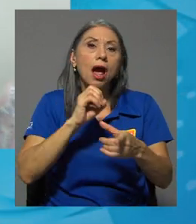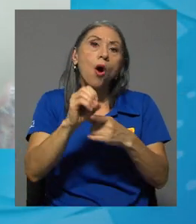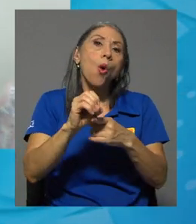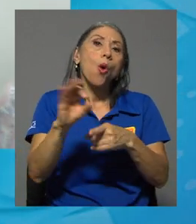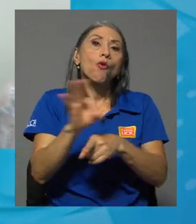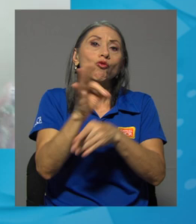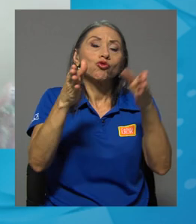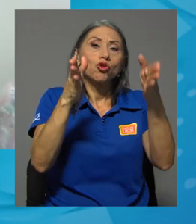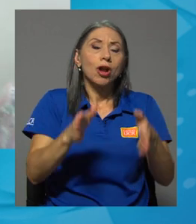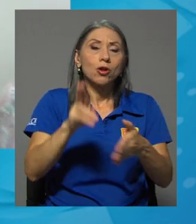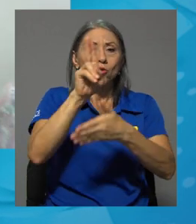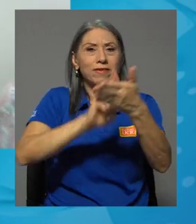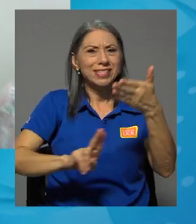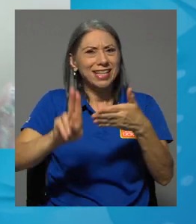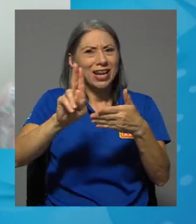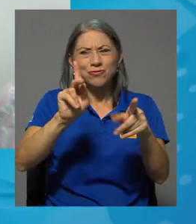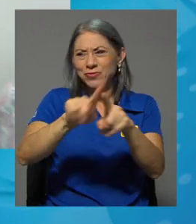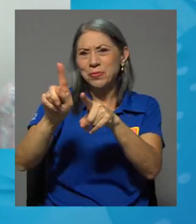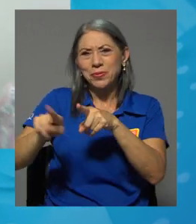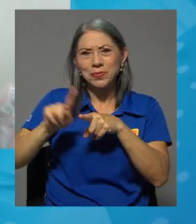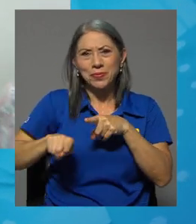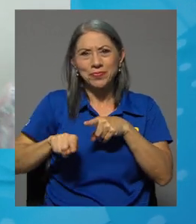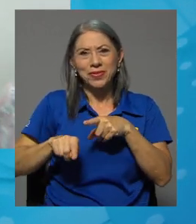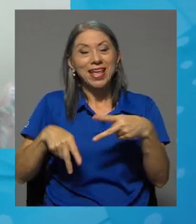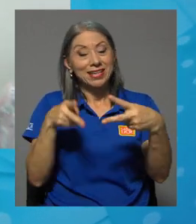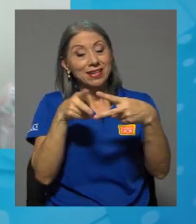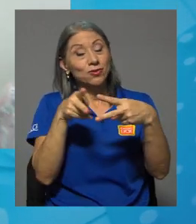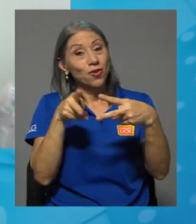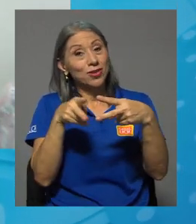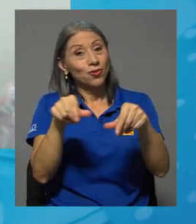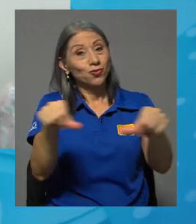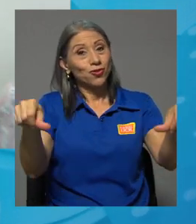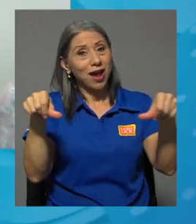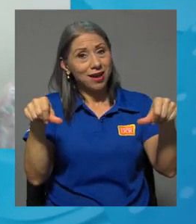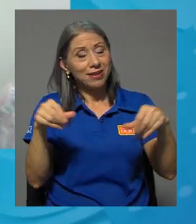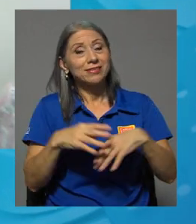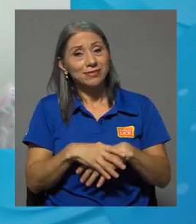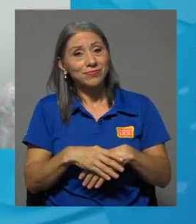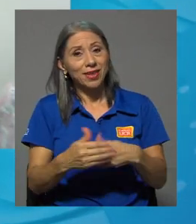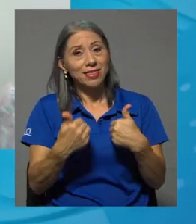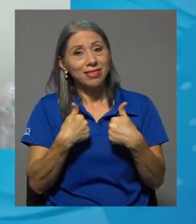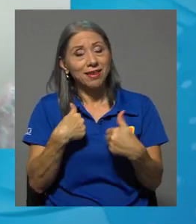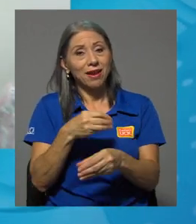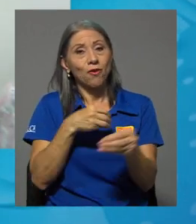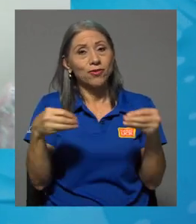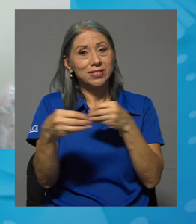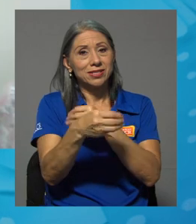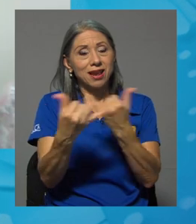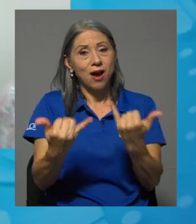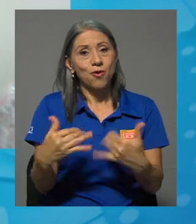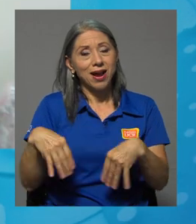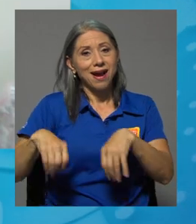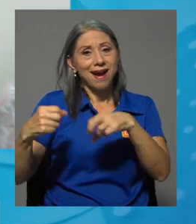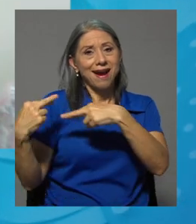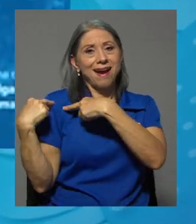universitario, entre otras. Entonces esas son las dos grandes áreas que tiene la Oficina a cargo.